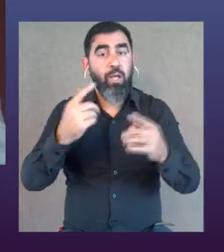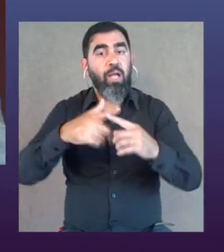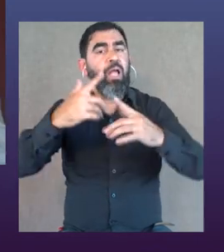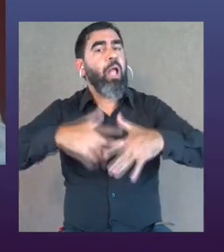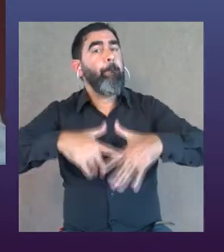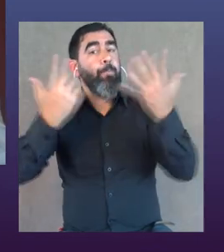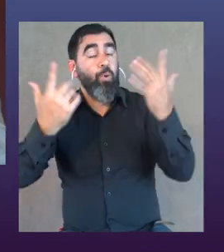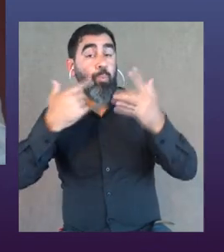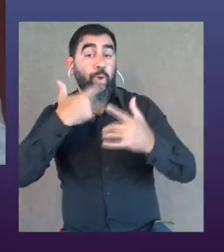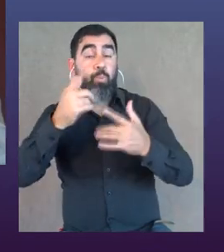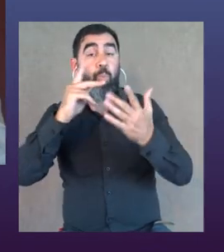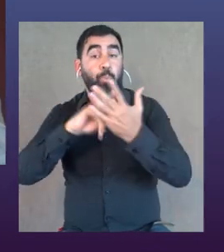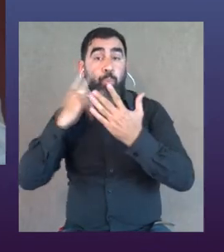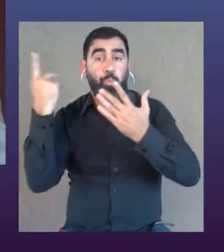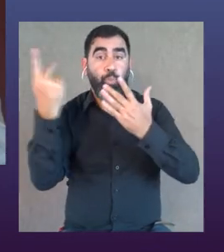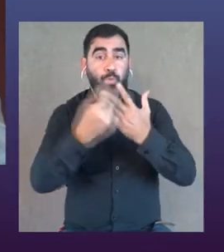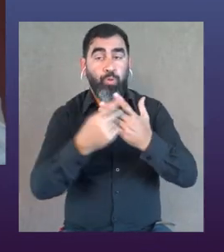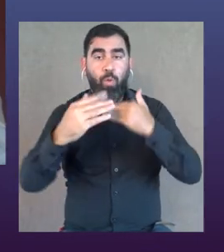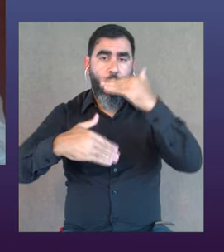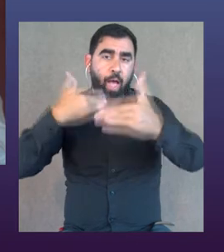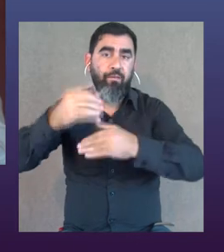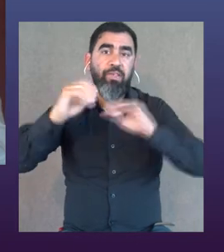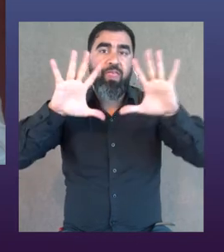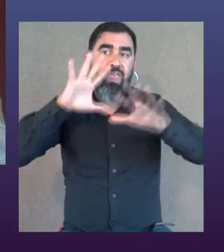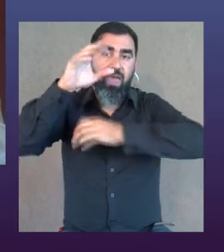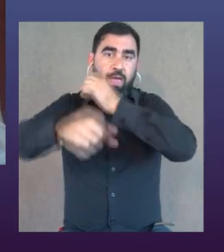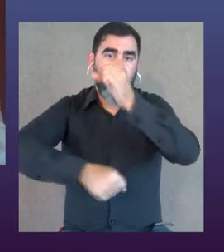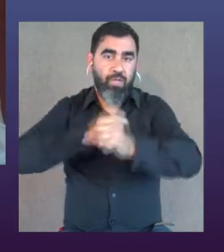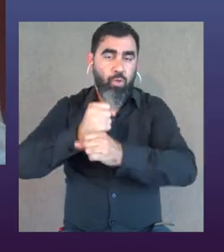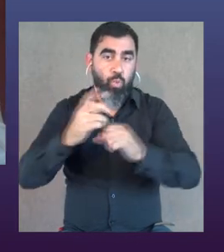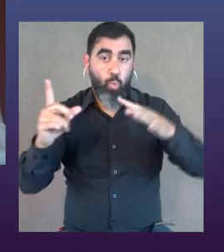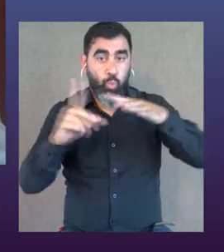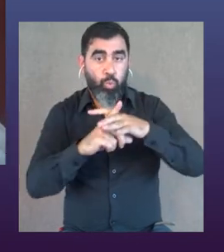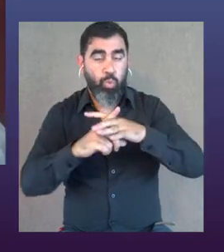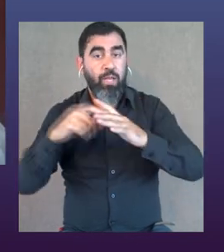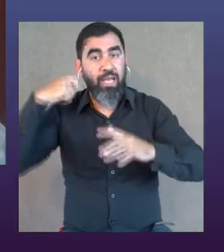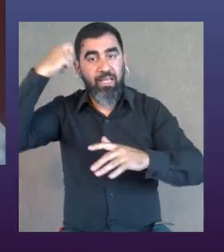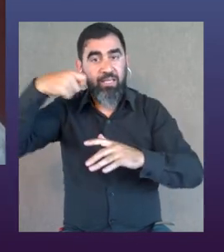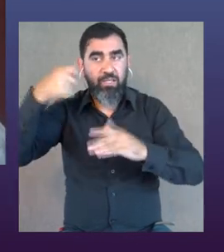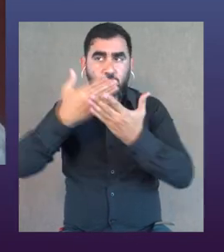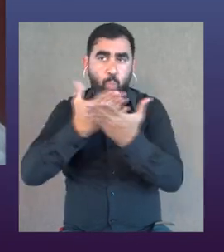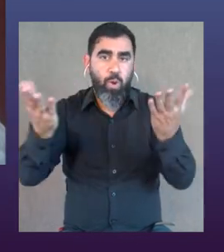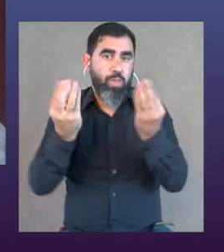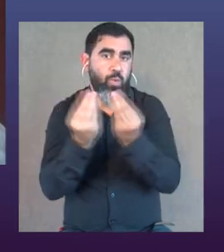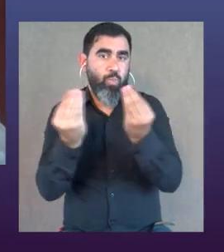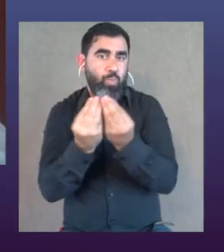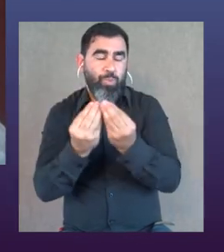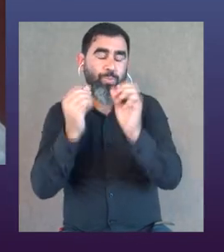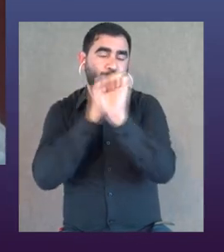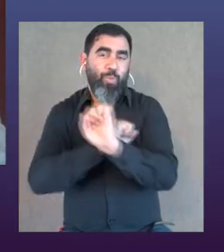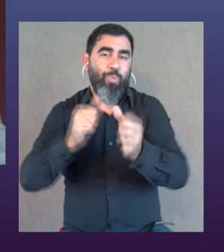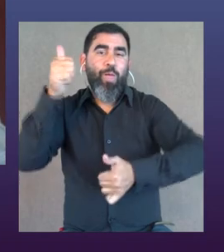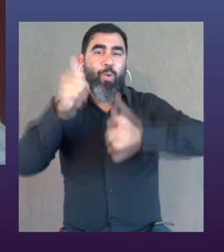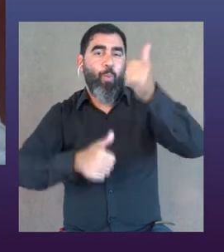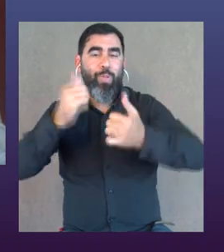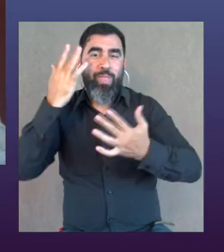visibilidad, es verdad que Campeones fue un proyecto que nos catapultó, nos hizo avanzar diez años en inclusión, ¿no? El cine es un altavoz muy potente con el que